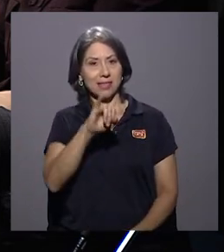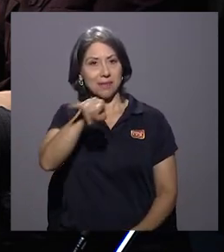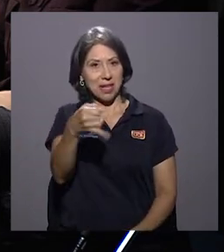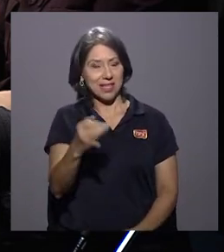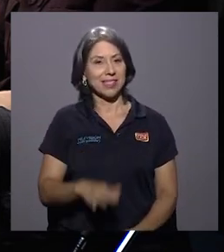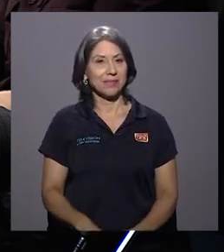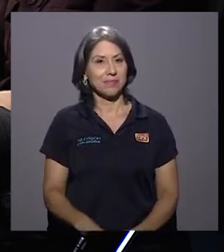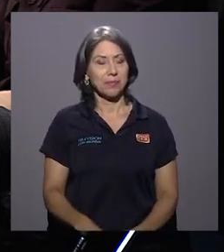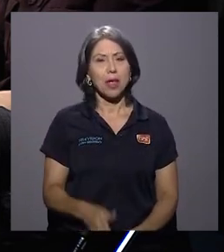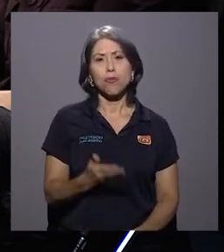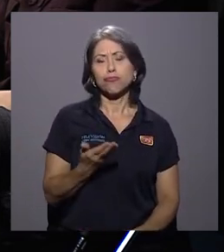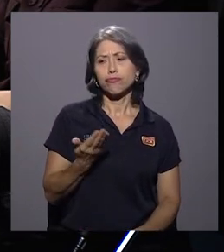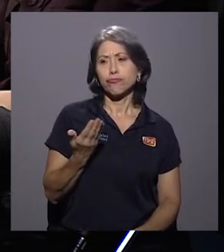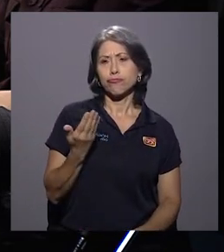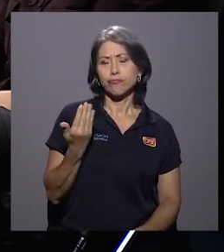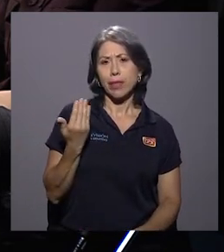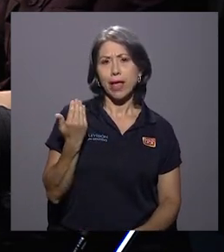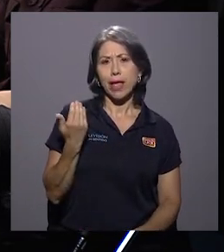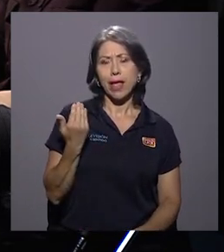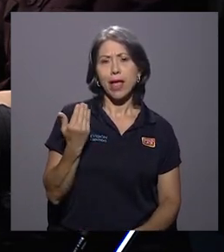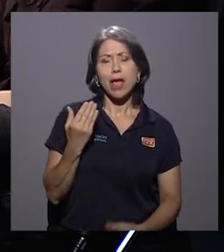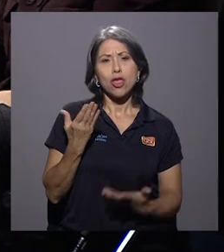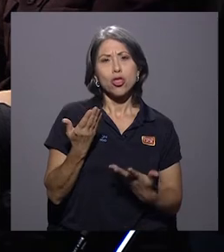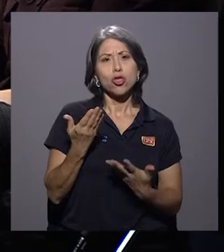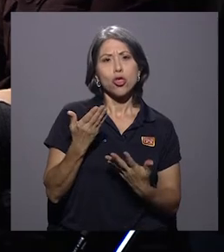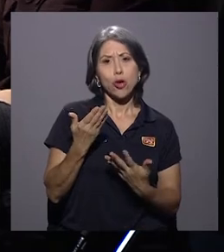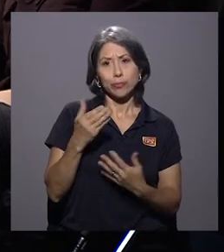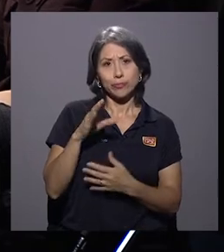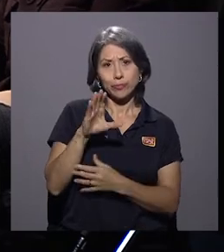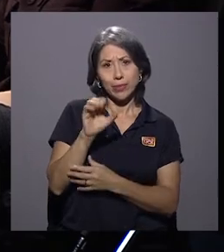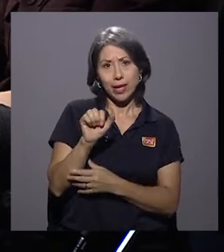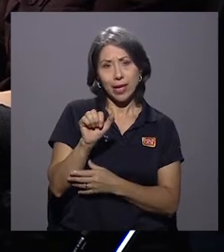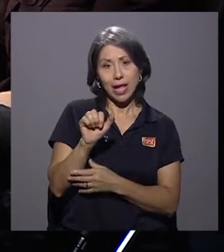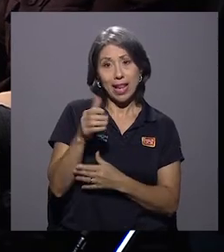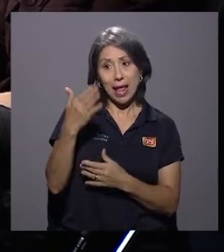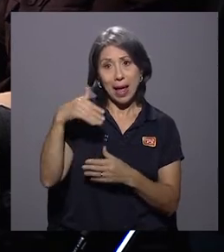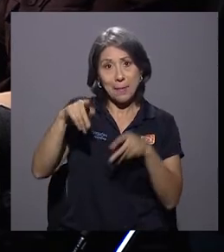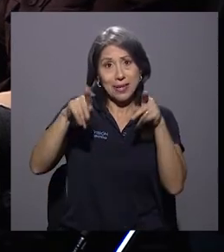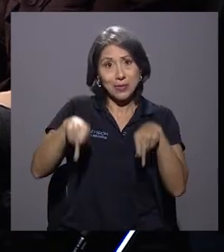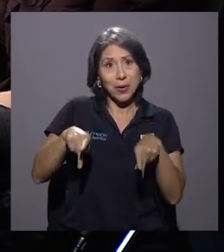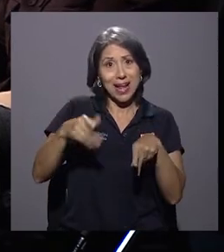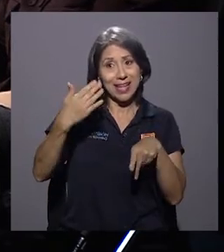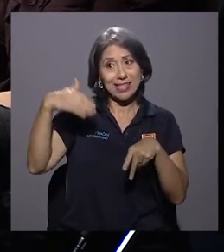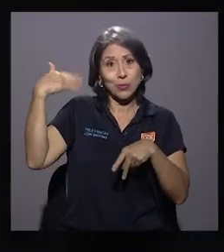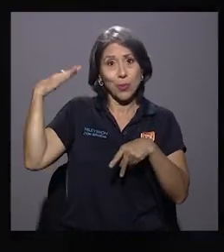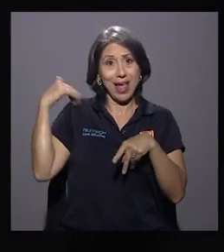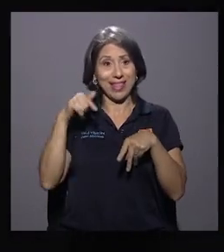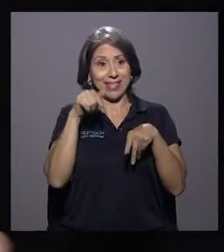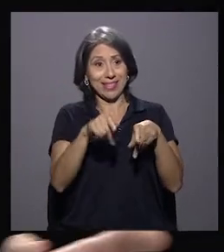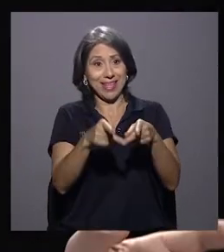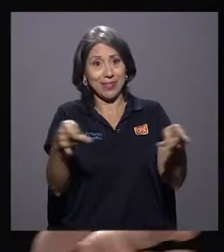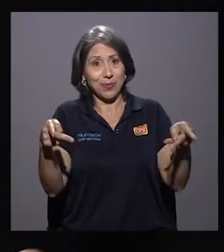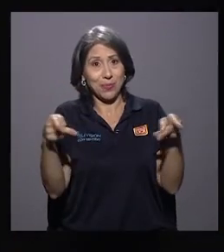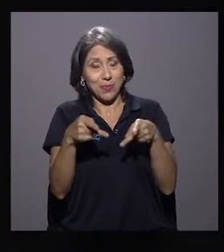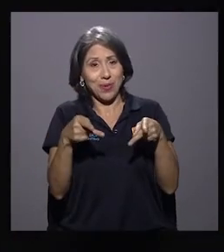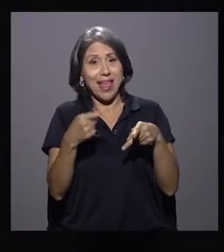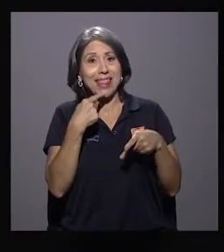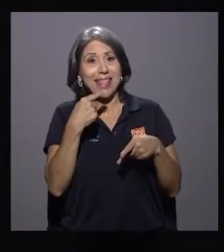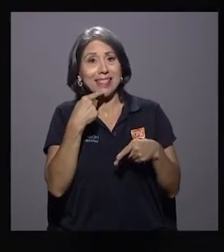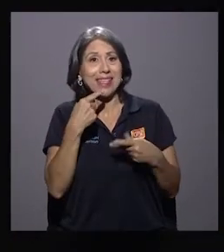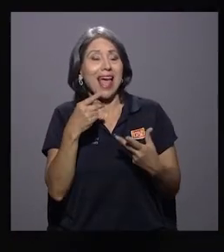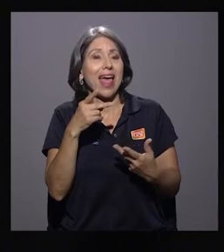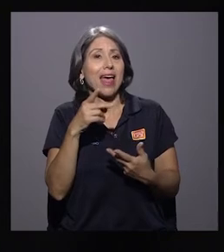decía, don Carlos, en el caso de quien estuvo antes en esa mesa de ebullición que yo le decía a usted, se le acabó el espacio